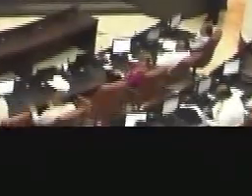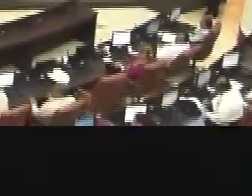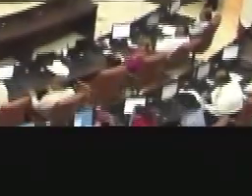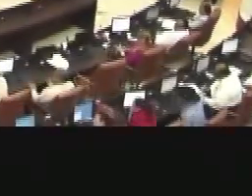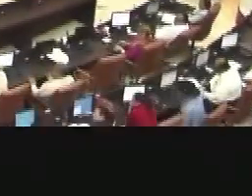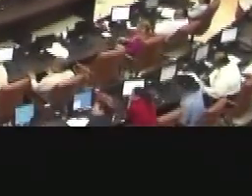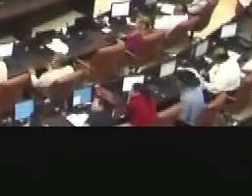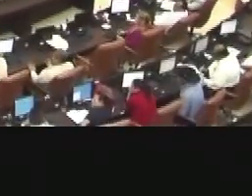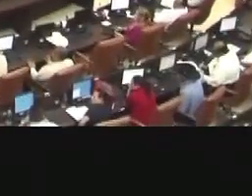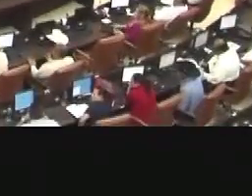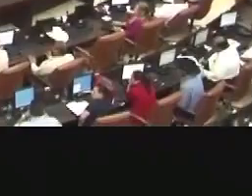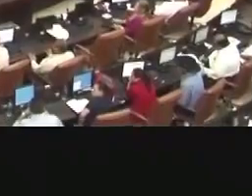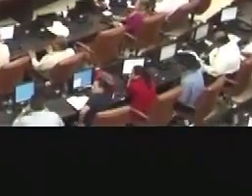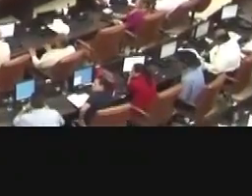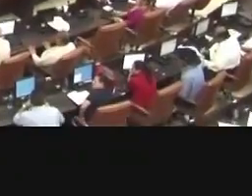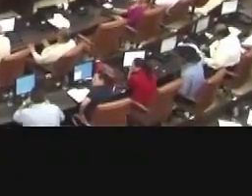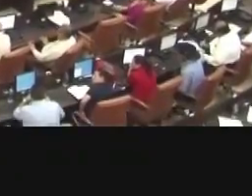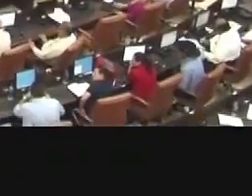Mermarza y